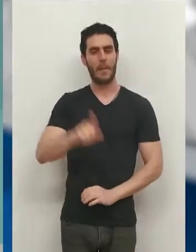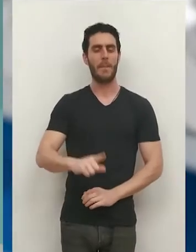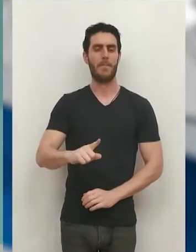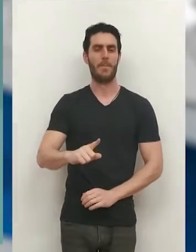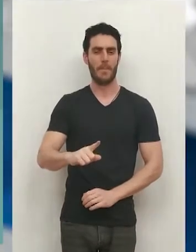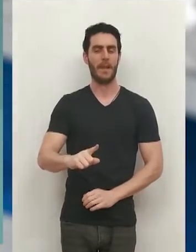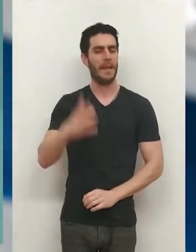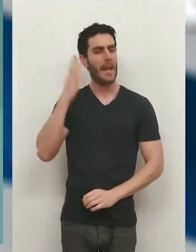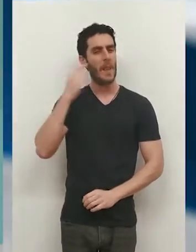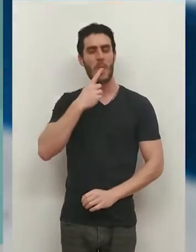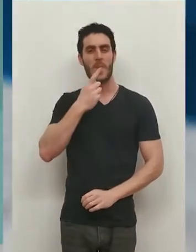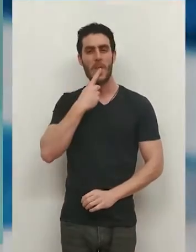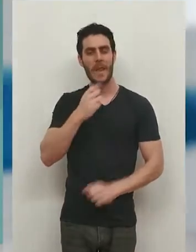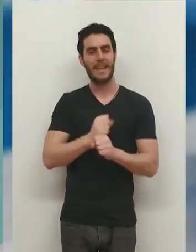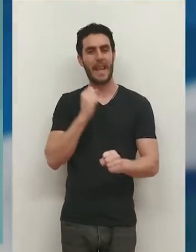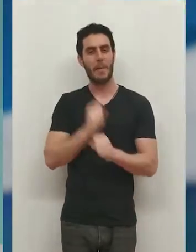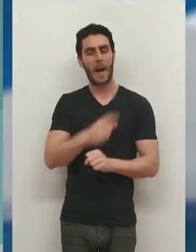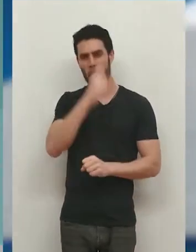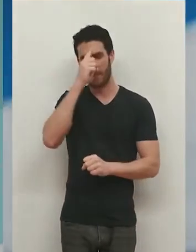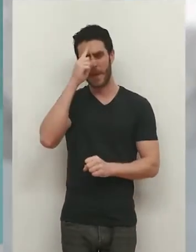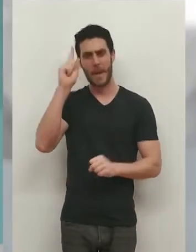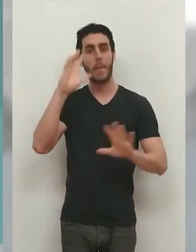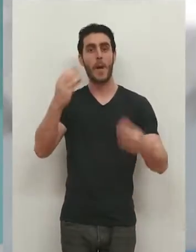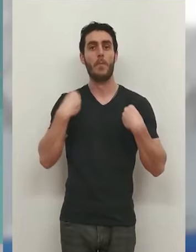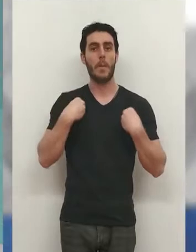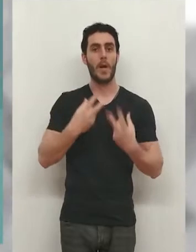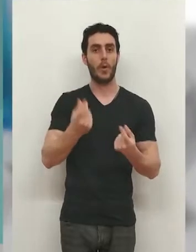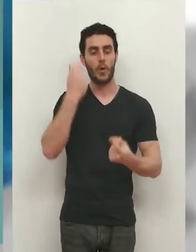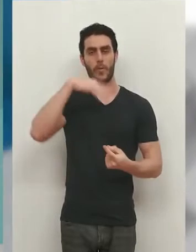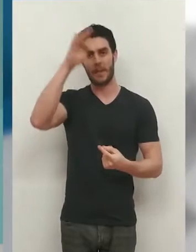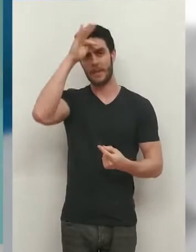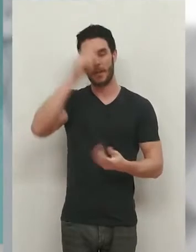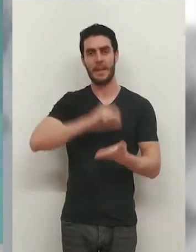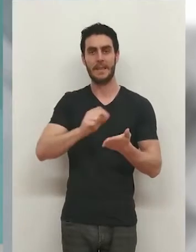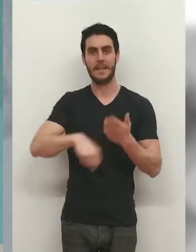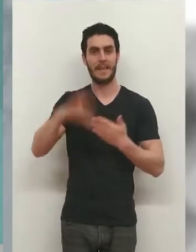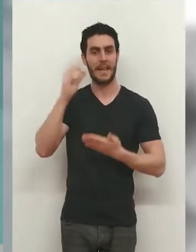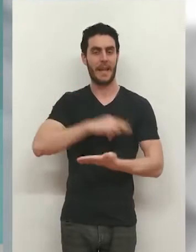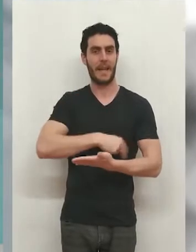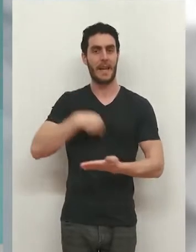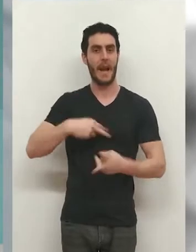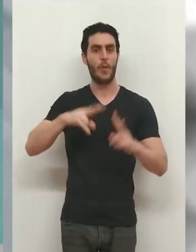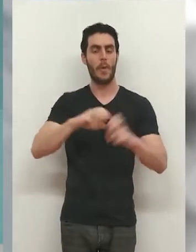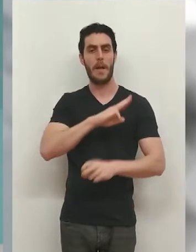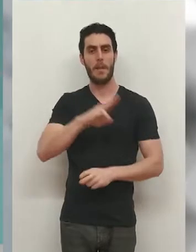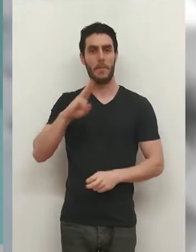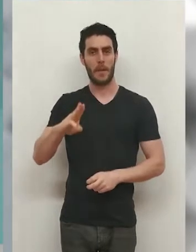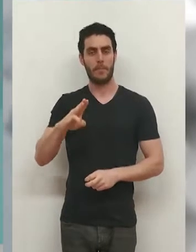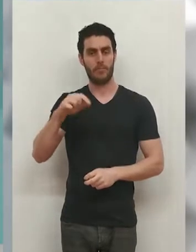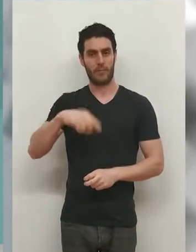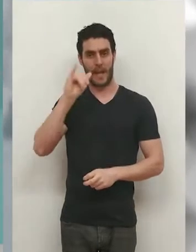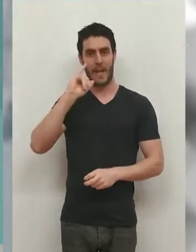Como ella dice, trabaja en Madrid pero vive en Logroño, por lo menos los fines de semana. Es la nueva secretaria general del Partido Popular.